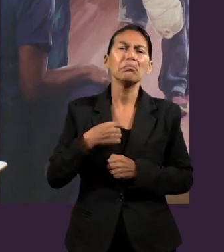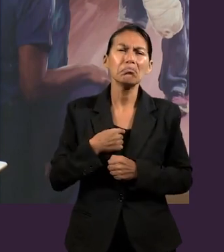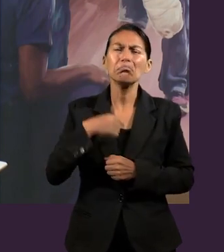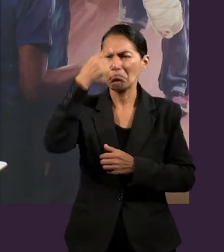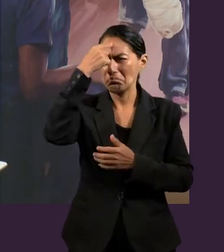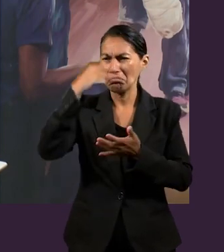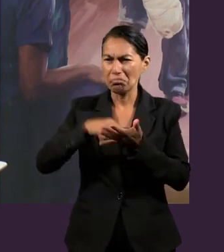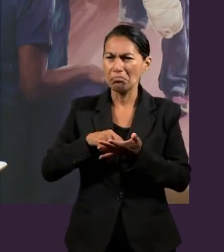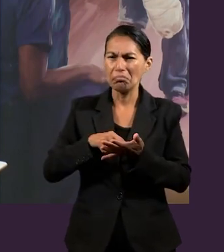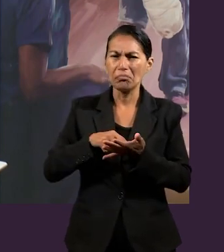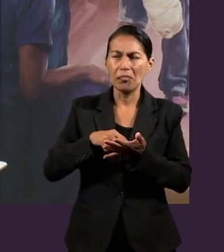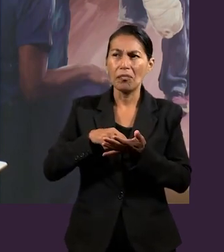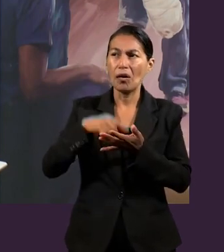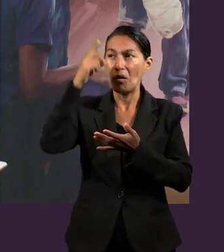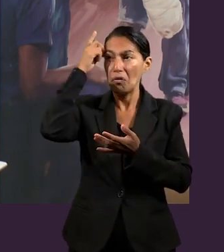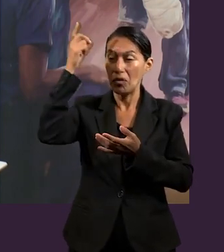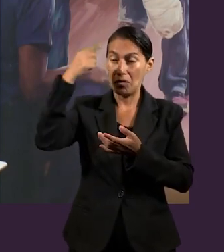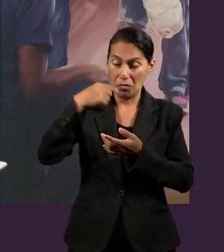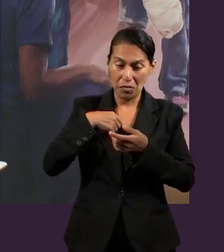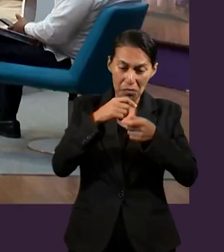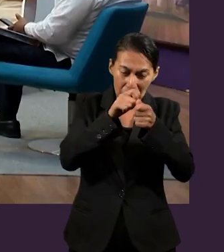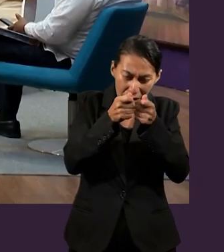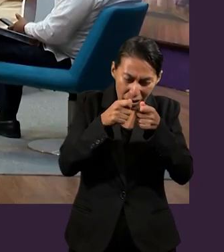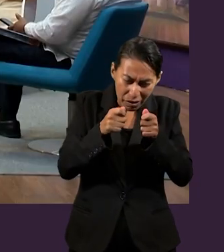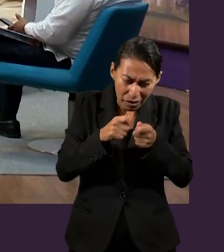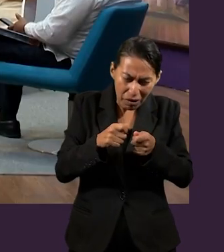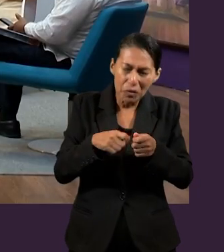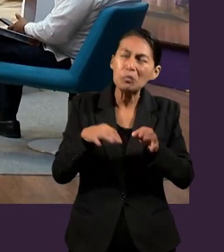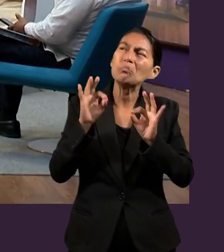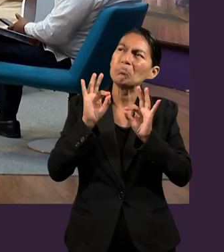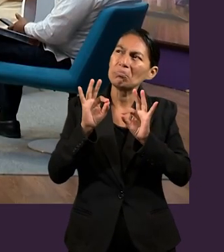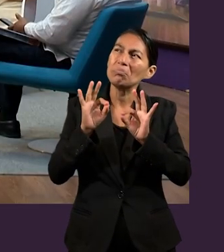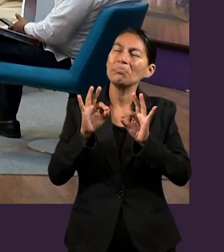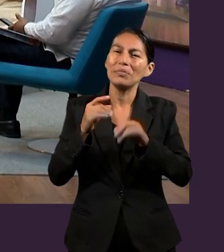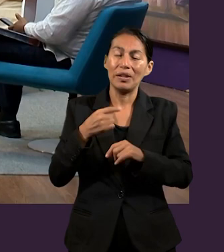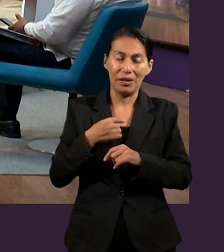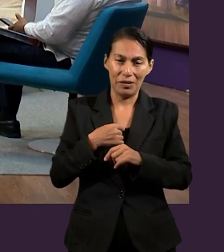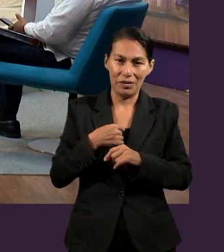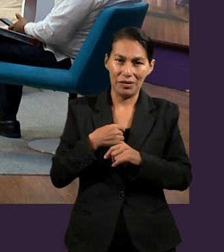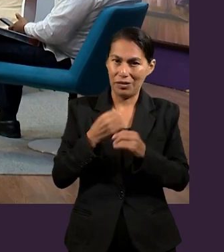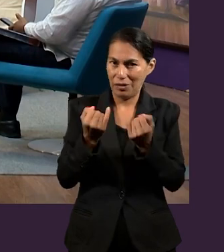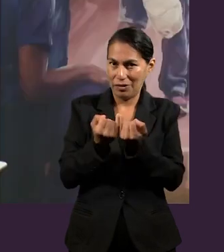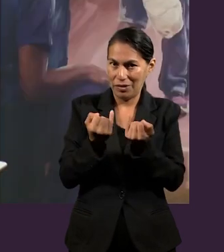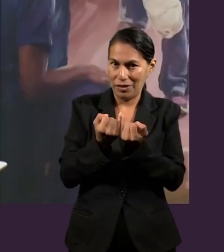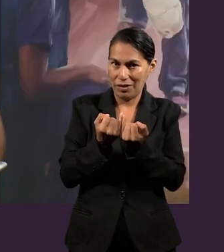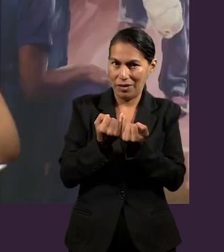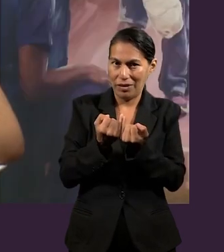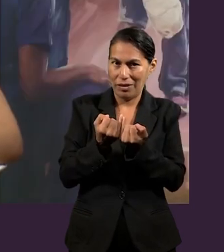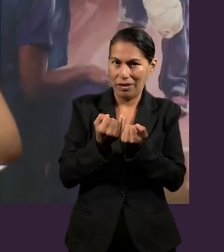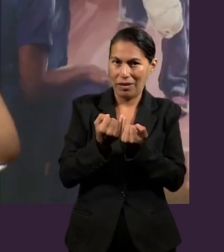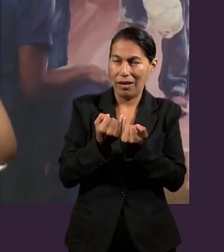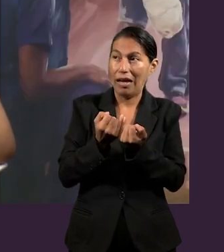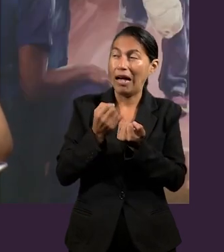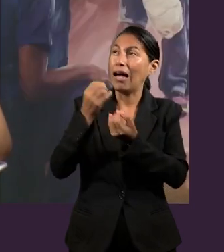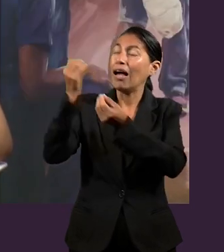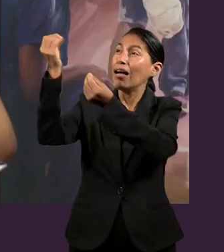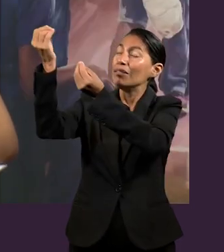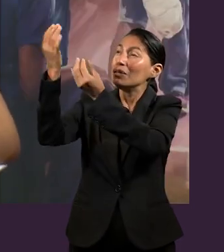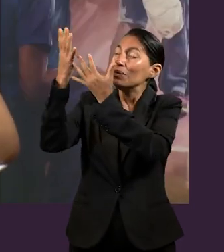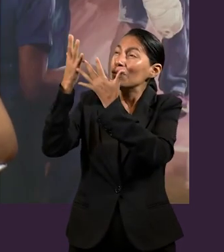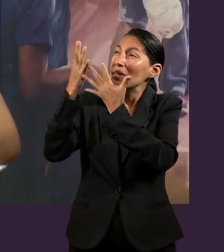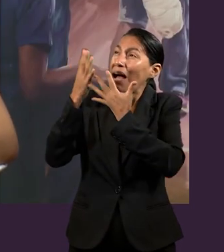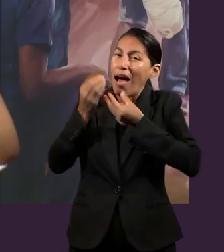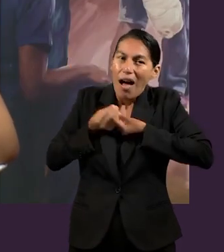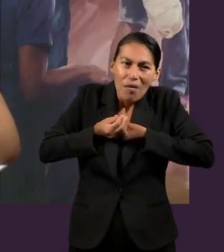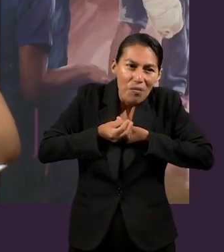Y pues me quedo con eso de que soy creación de Dios, pero que también yo debo de, como mencionaban aquí, debo